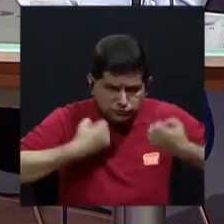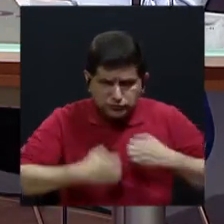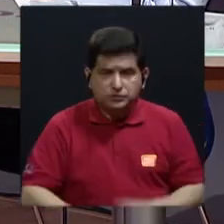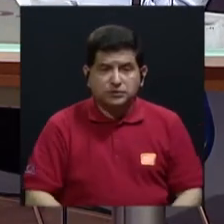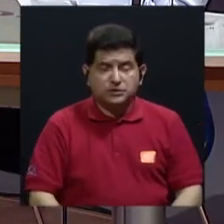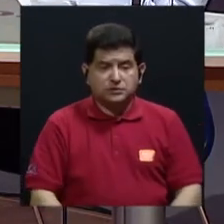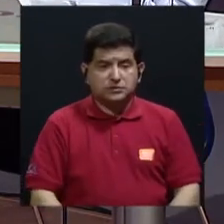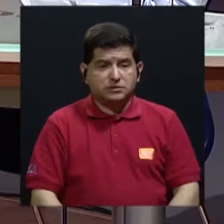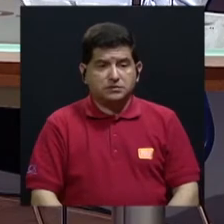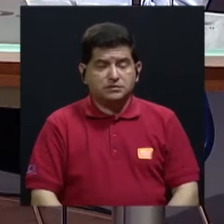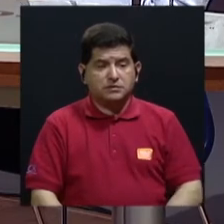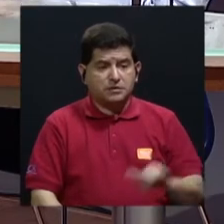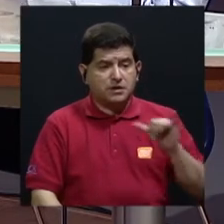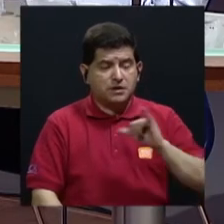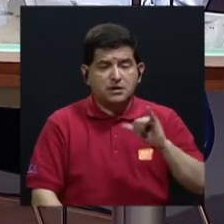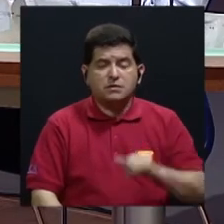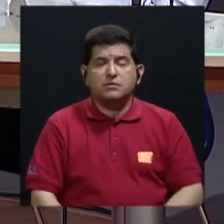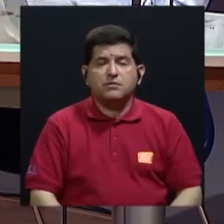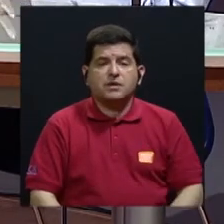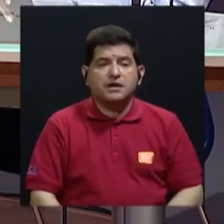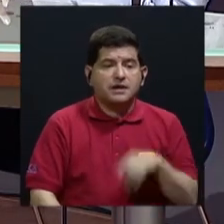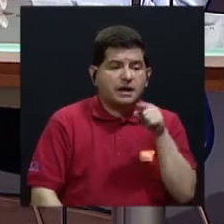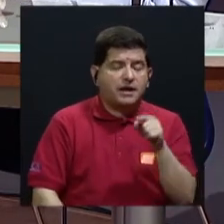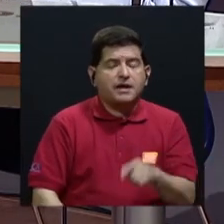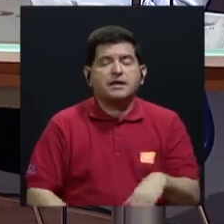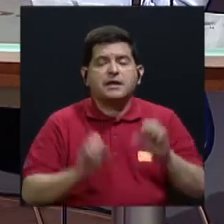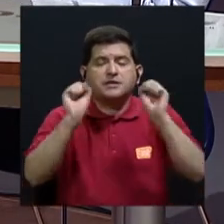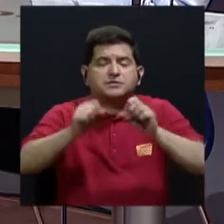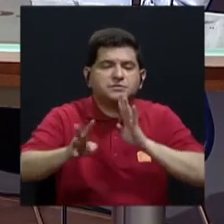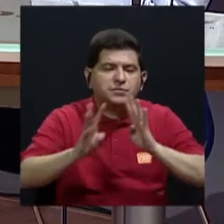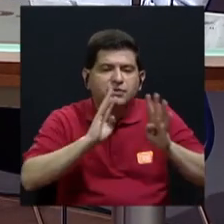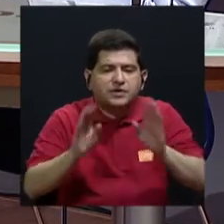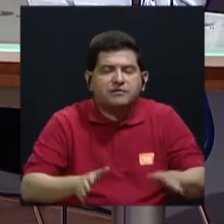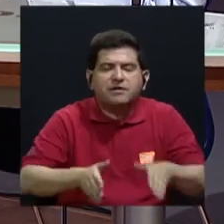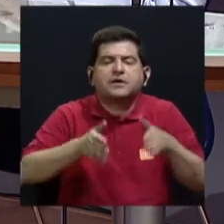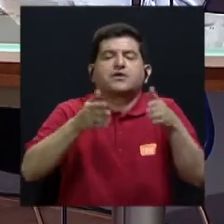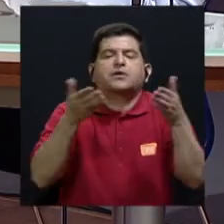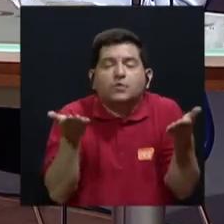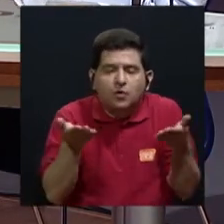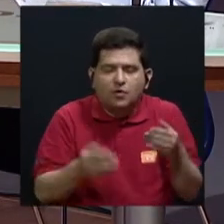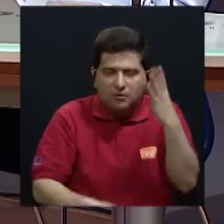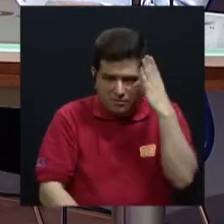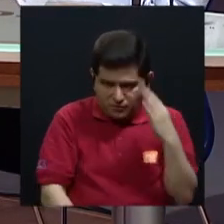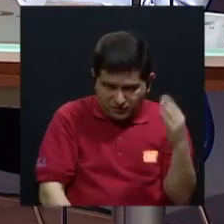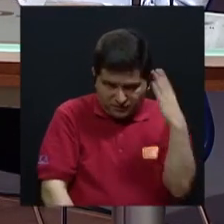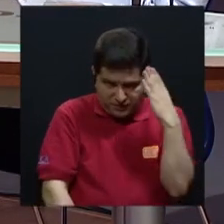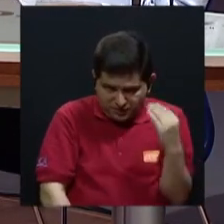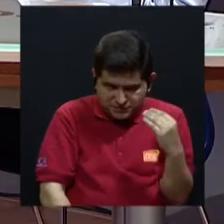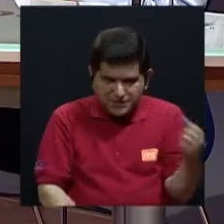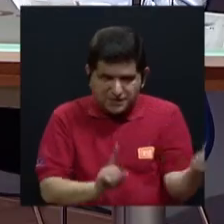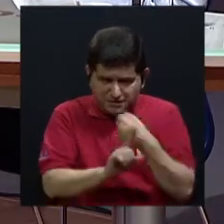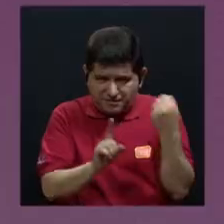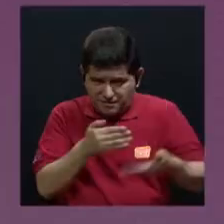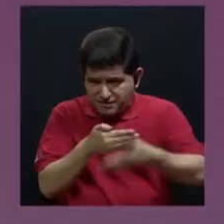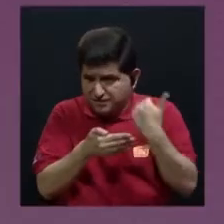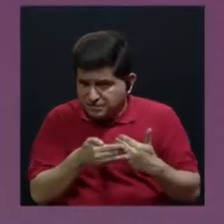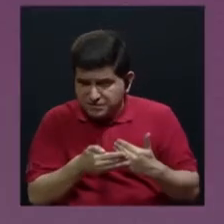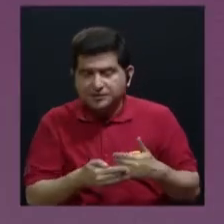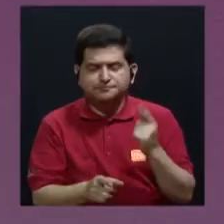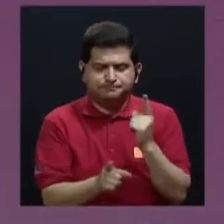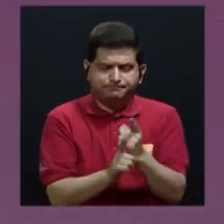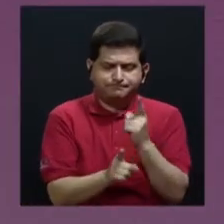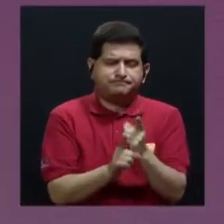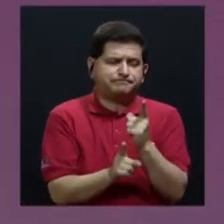de la manera como ellas podían referirse a lo que fue su vivencia de violencia. Así es,